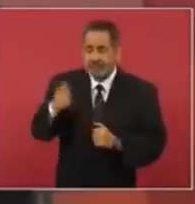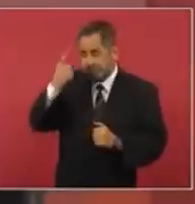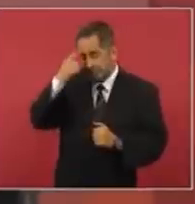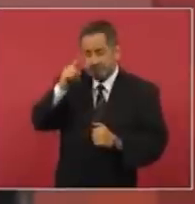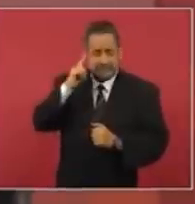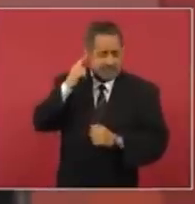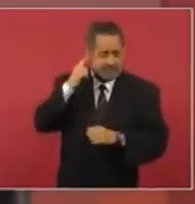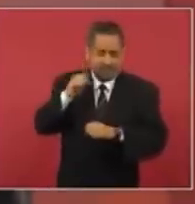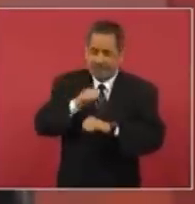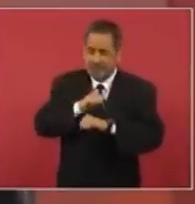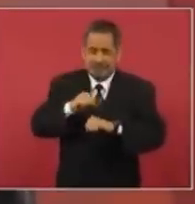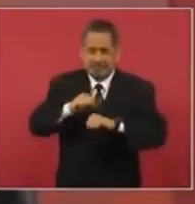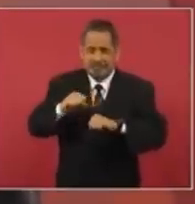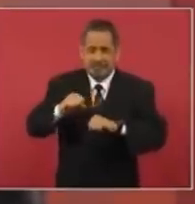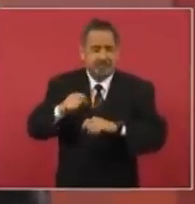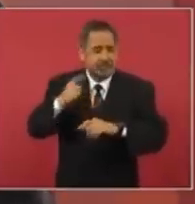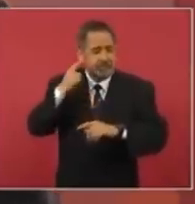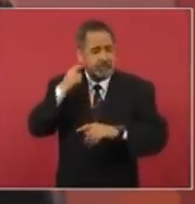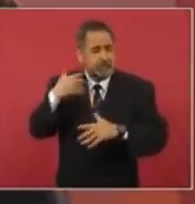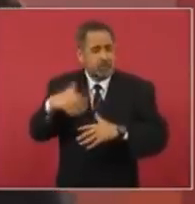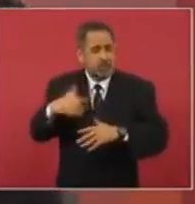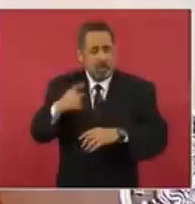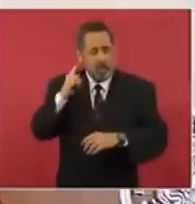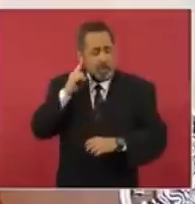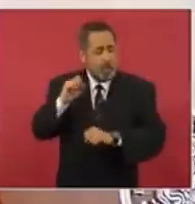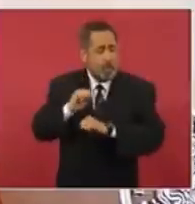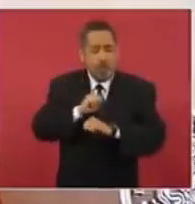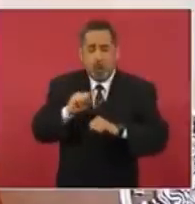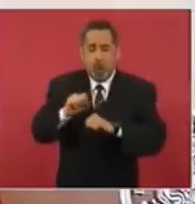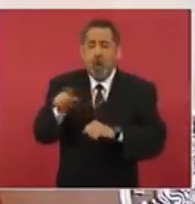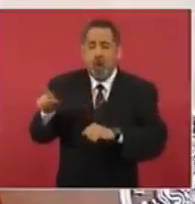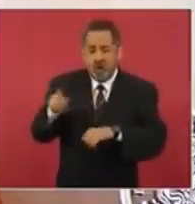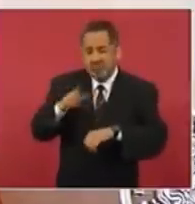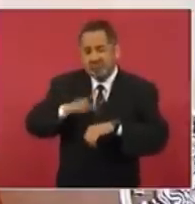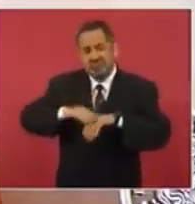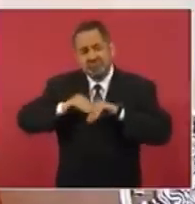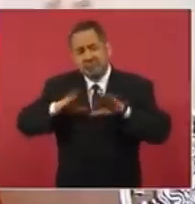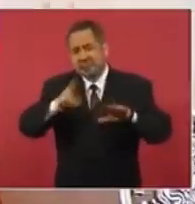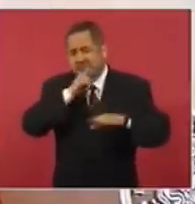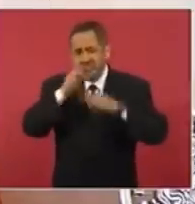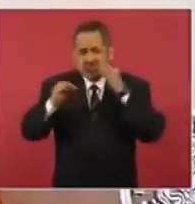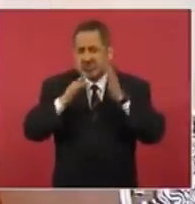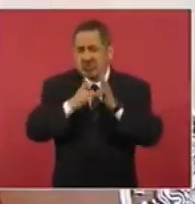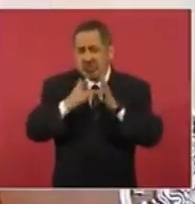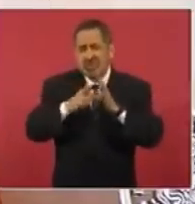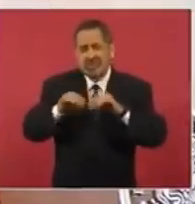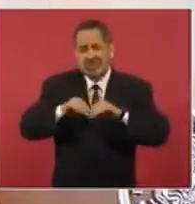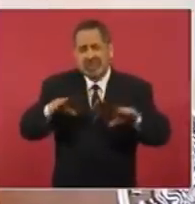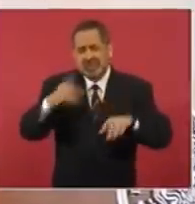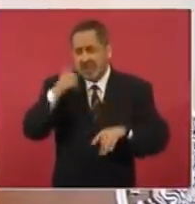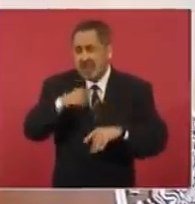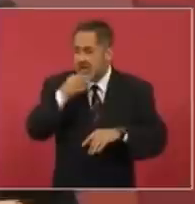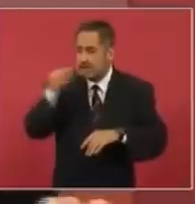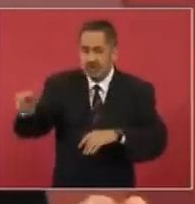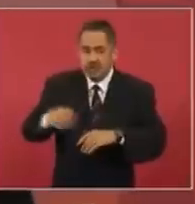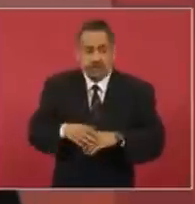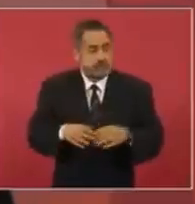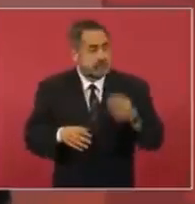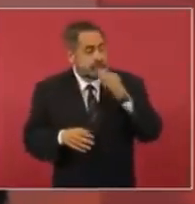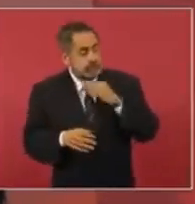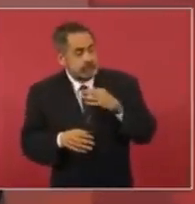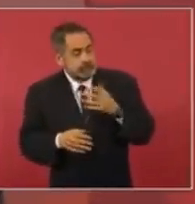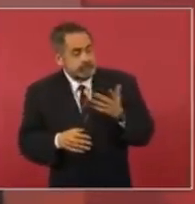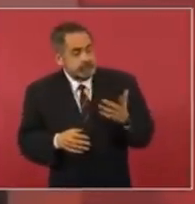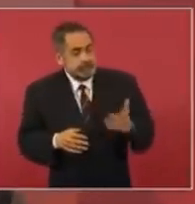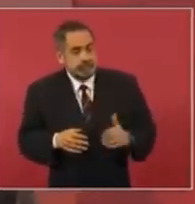a caer una bomba, o algo así. Y pues quién sabe